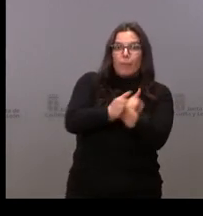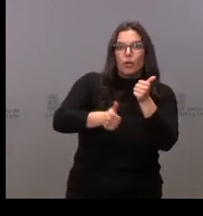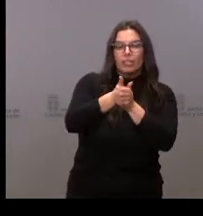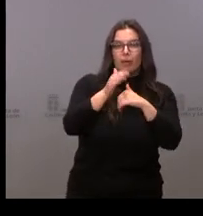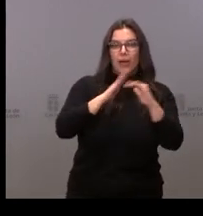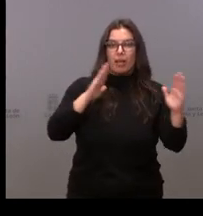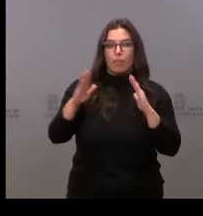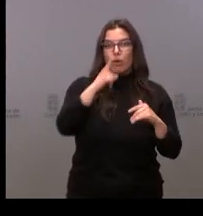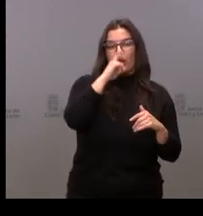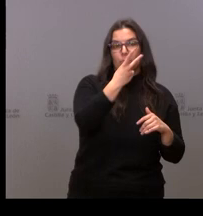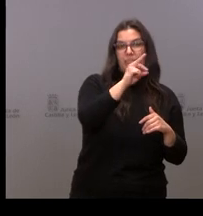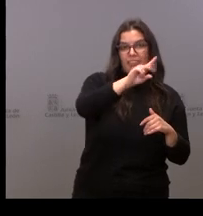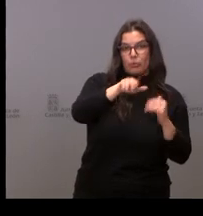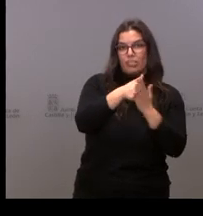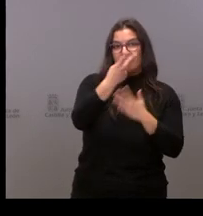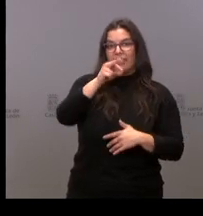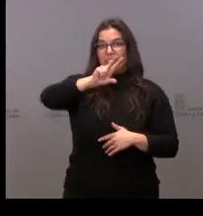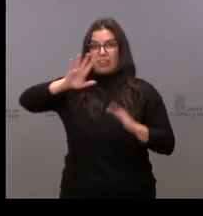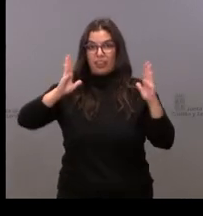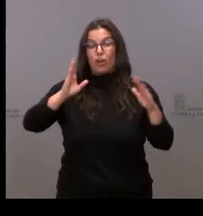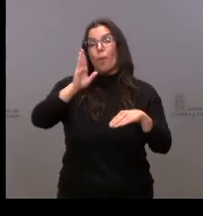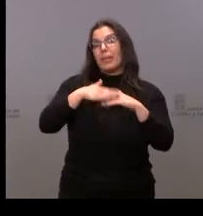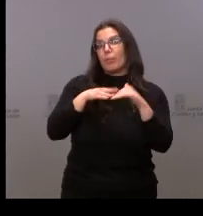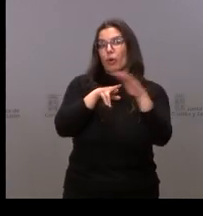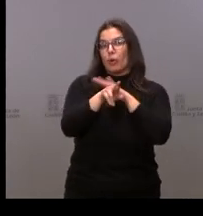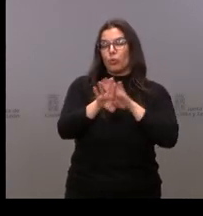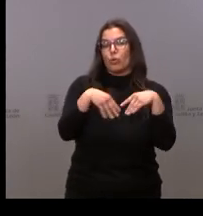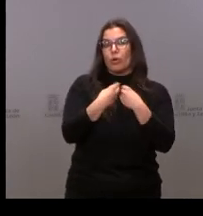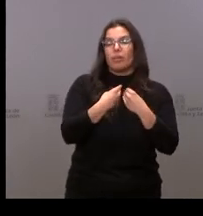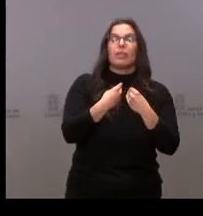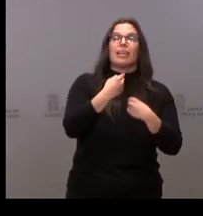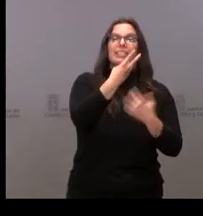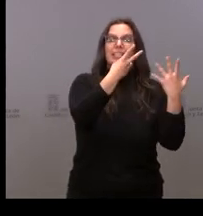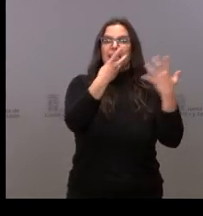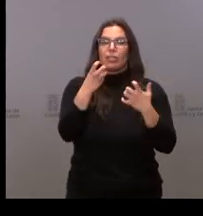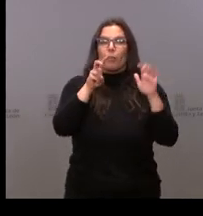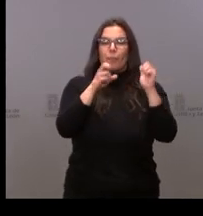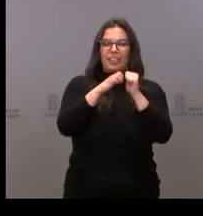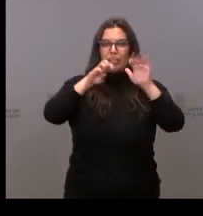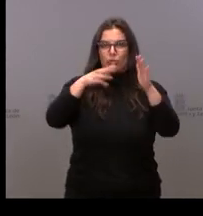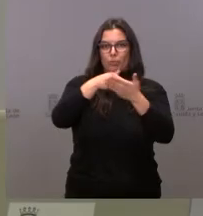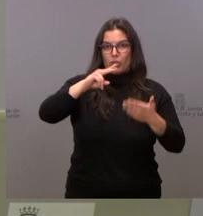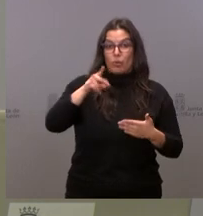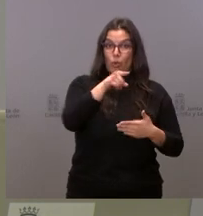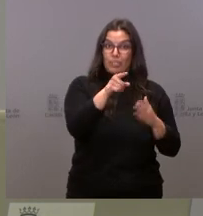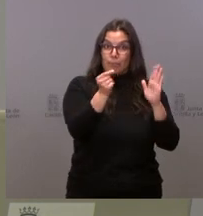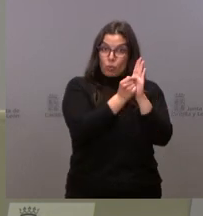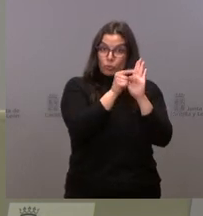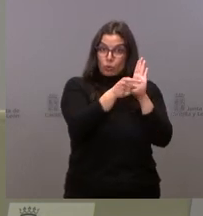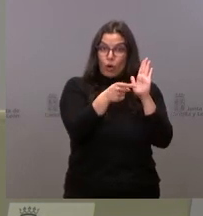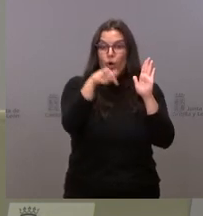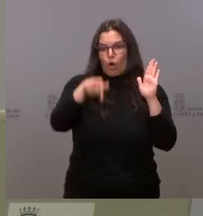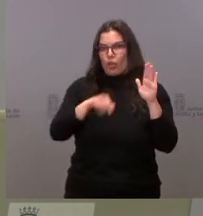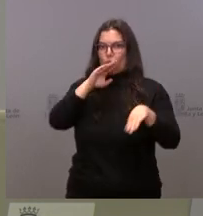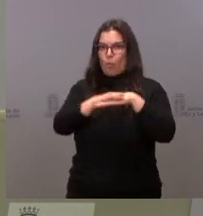periodo 2021-2015 con unos recursos de al menos 728 millones de euros. Esto es lo que cumplimos en el día